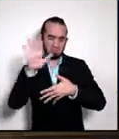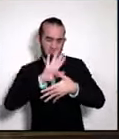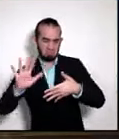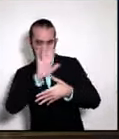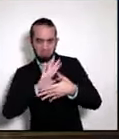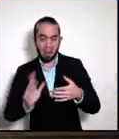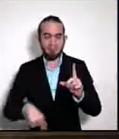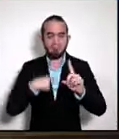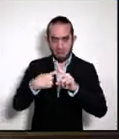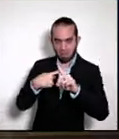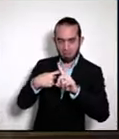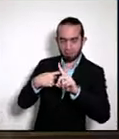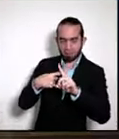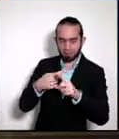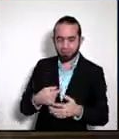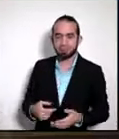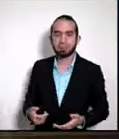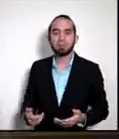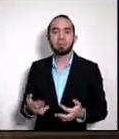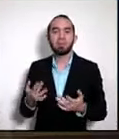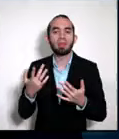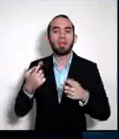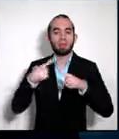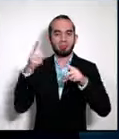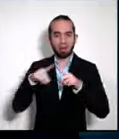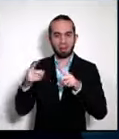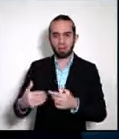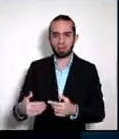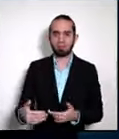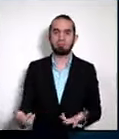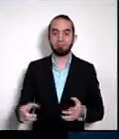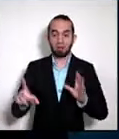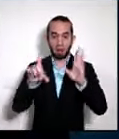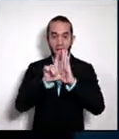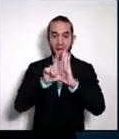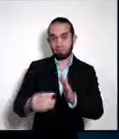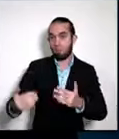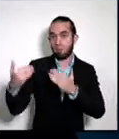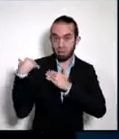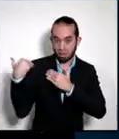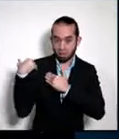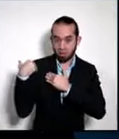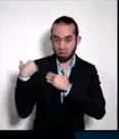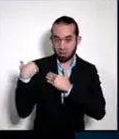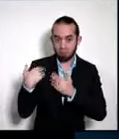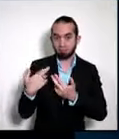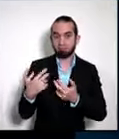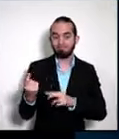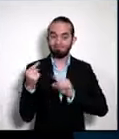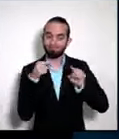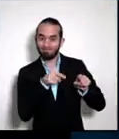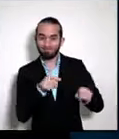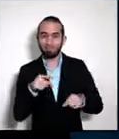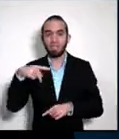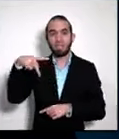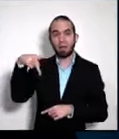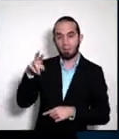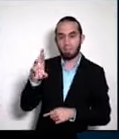las competencias que por ley le corresponden a la promotora de Comercio Exterior.